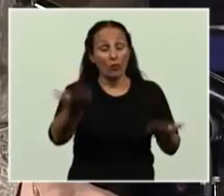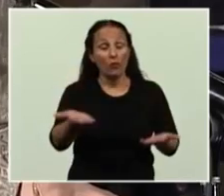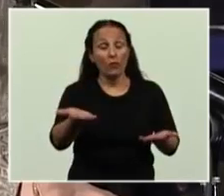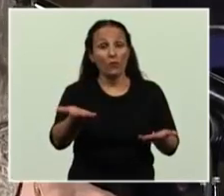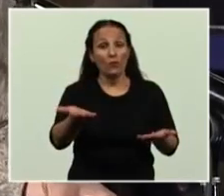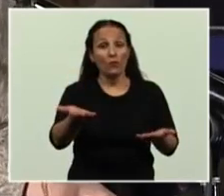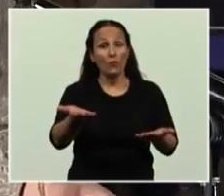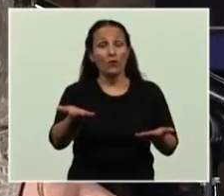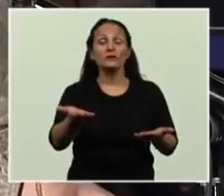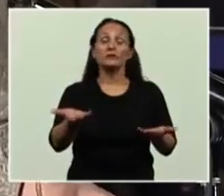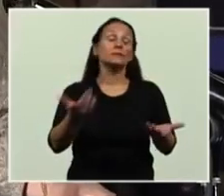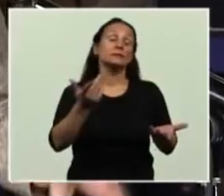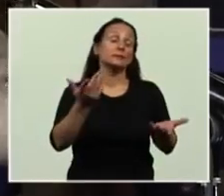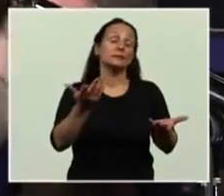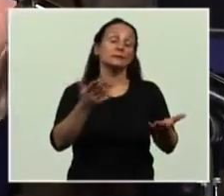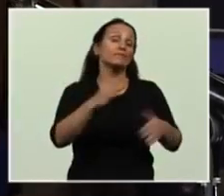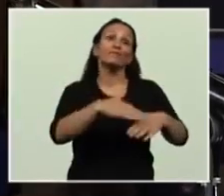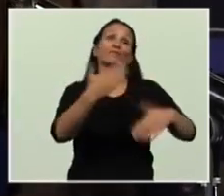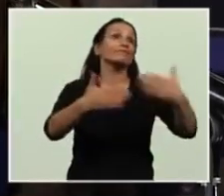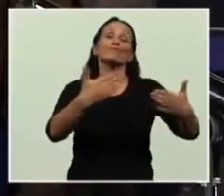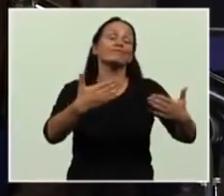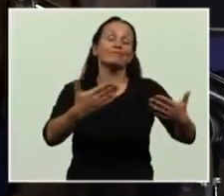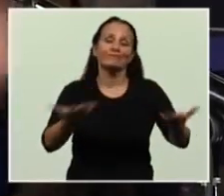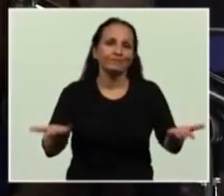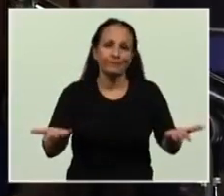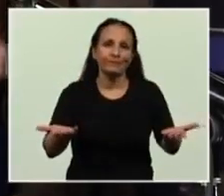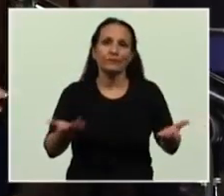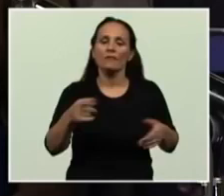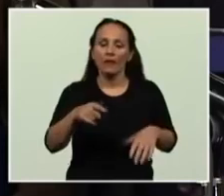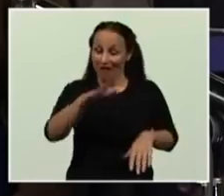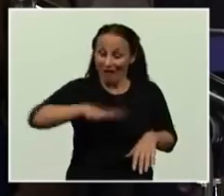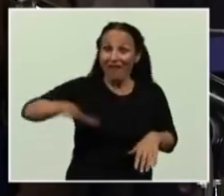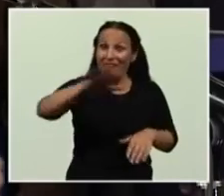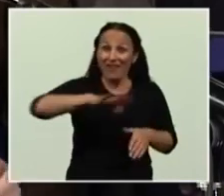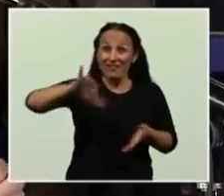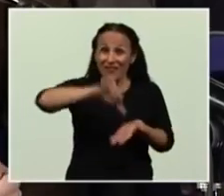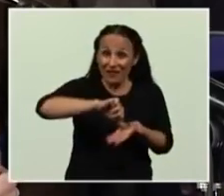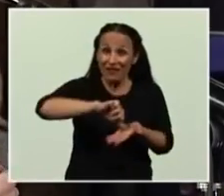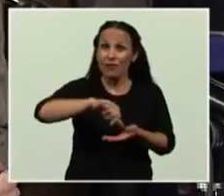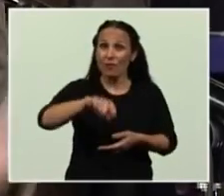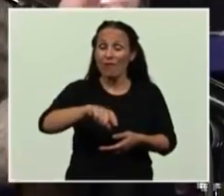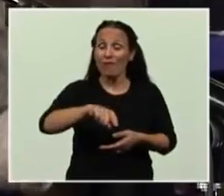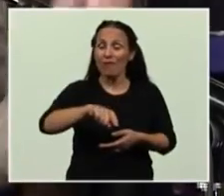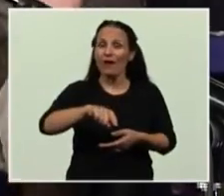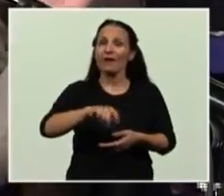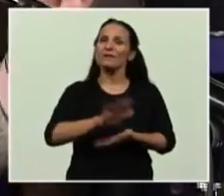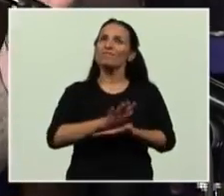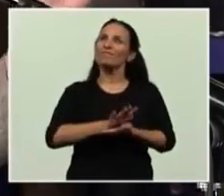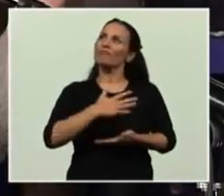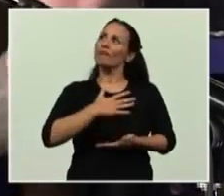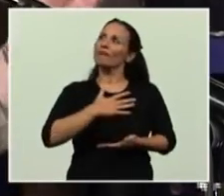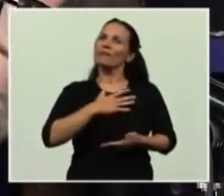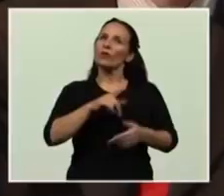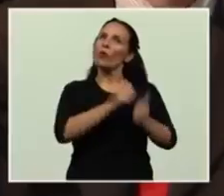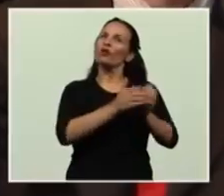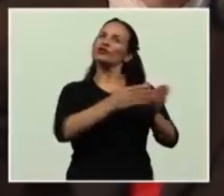Luego pasó lo que pasó y es este lugar, es este espacio, el que viene a rescatar